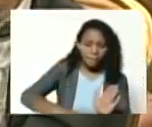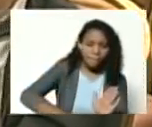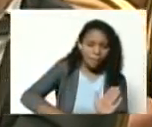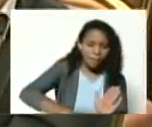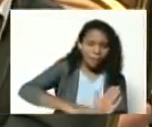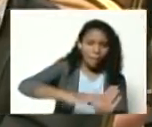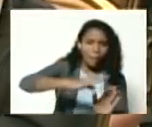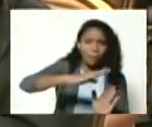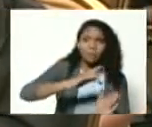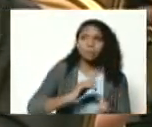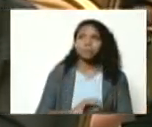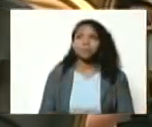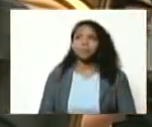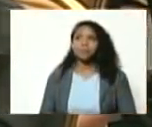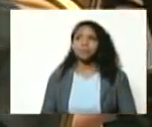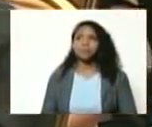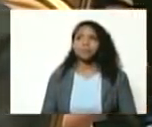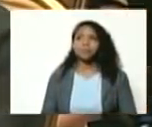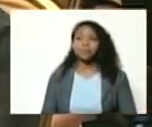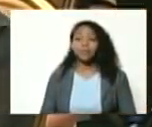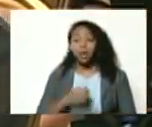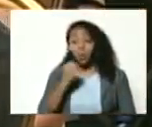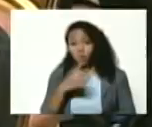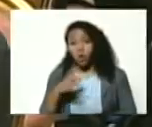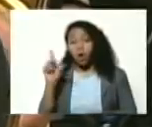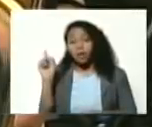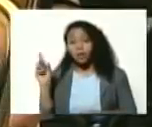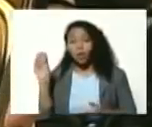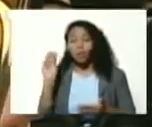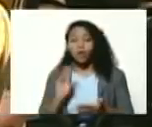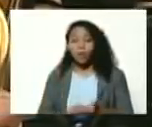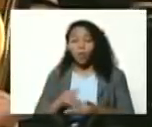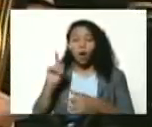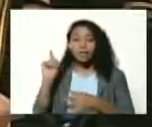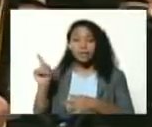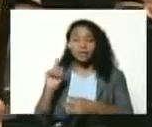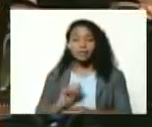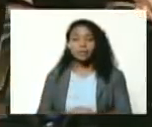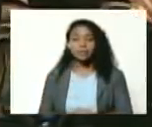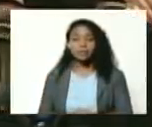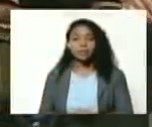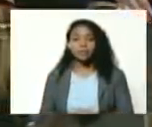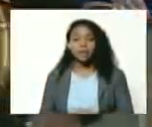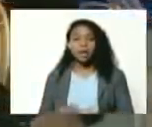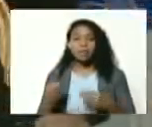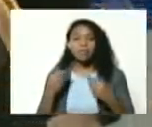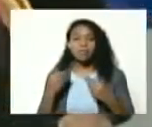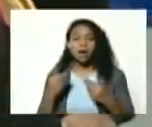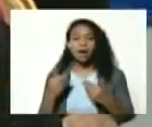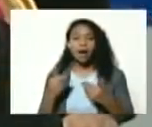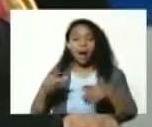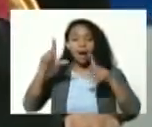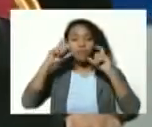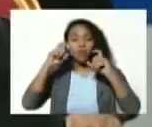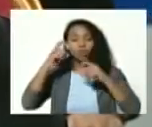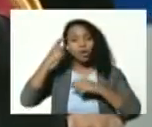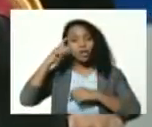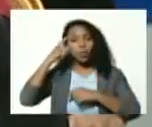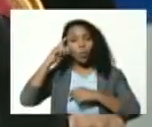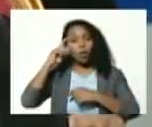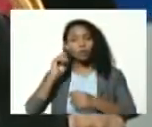bueno esto lo colocamos por aquí así para tomar la foto del recuerdo